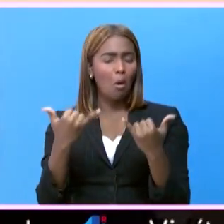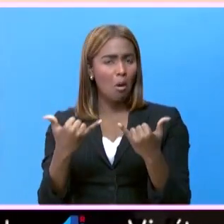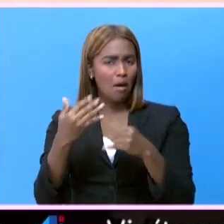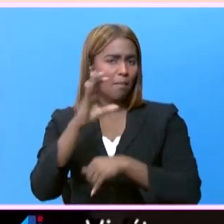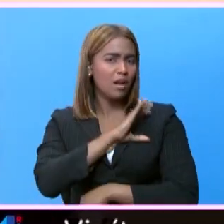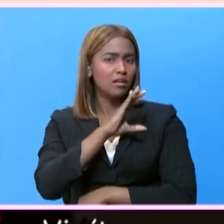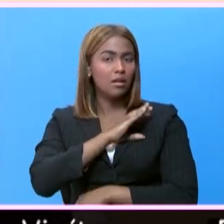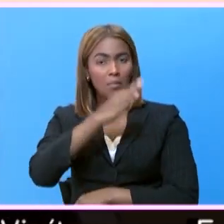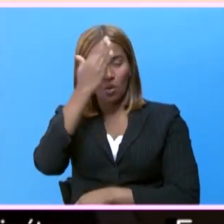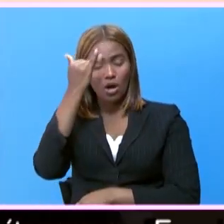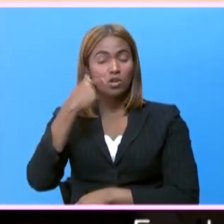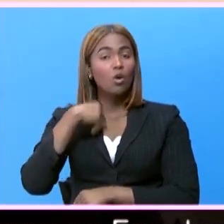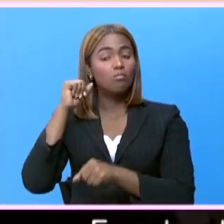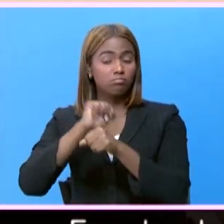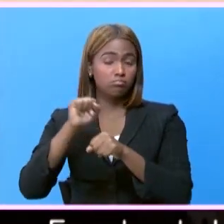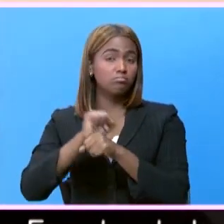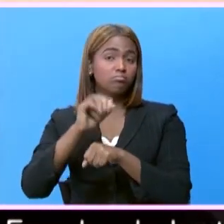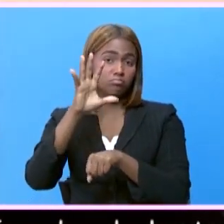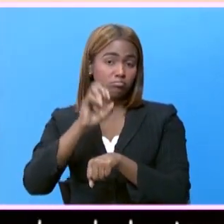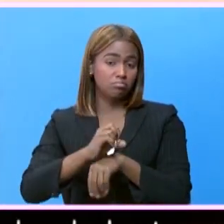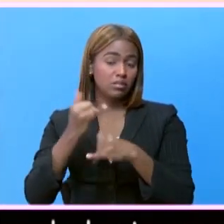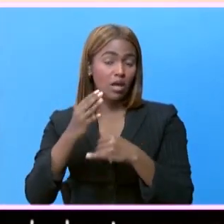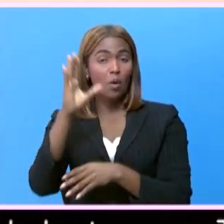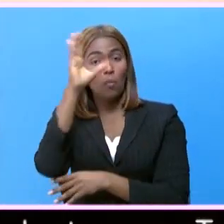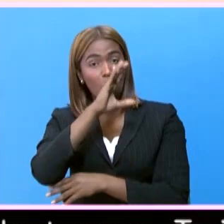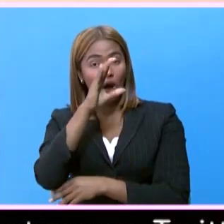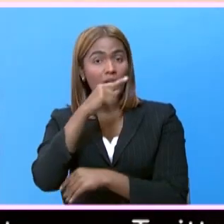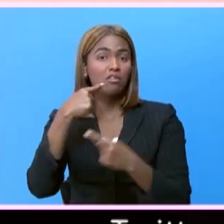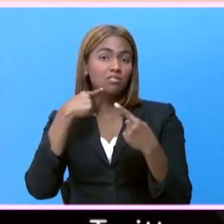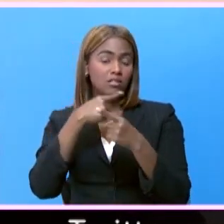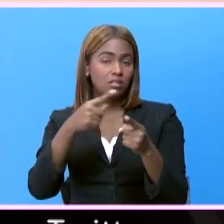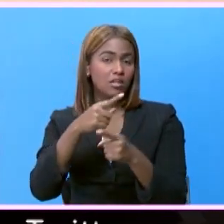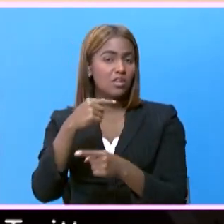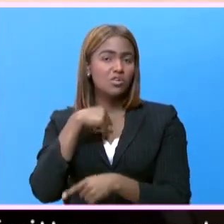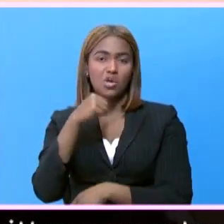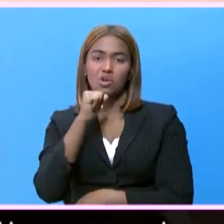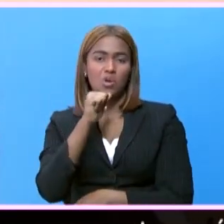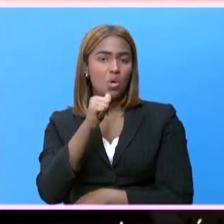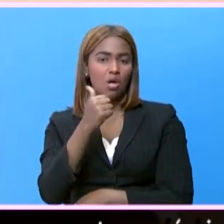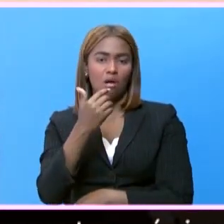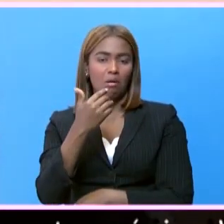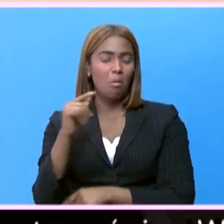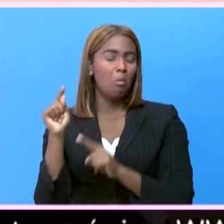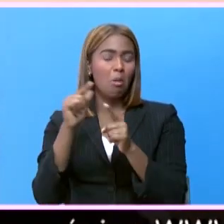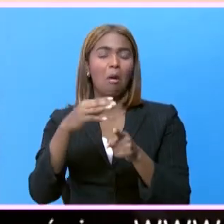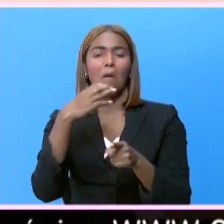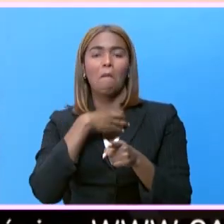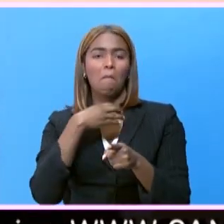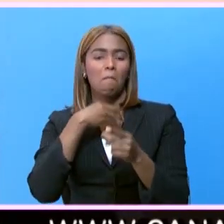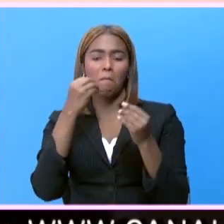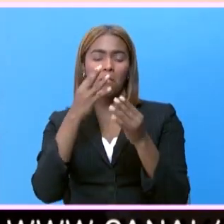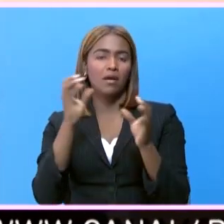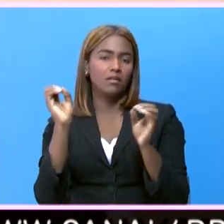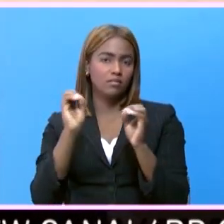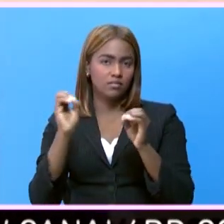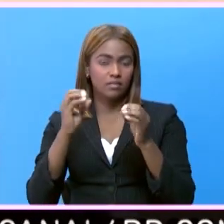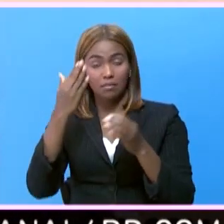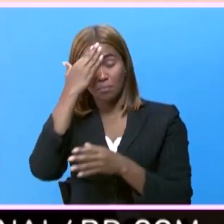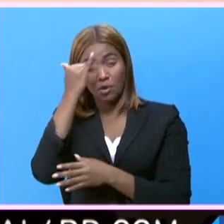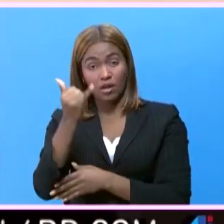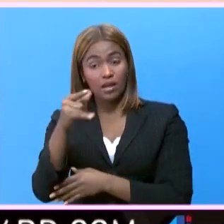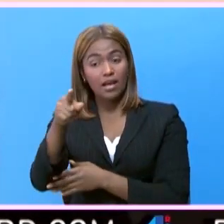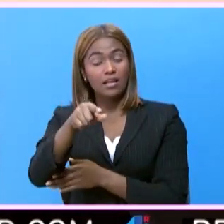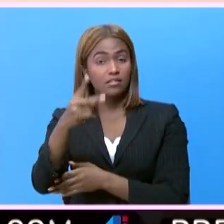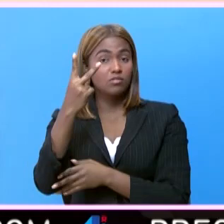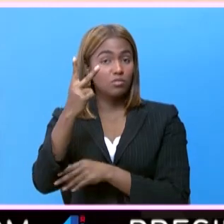porque estoy haciendo mi trabajo de buscar noticias. Yo no ando poniendo denuncias, porque